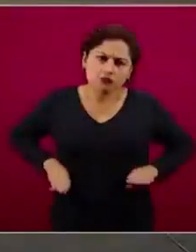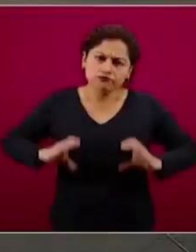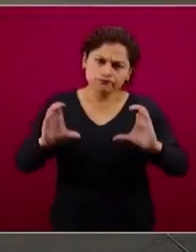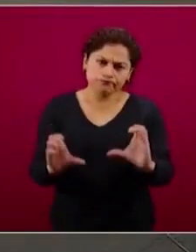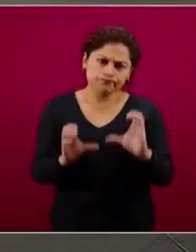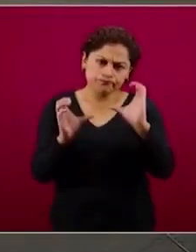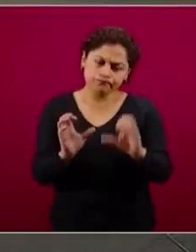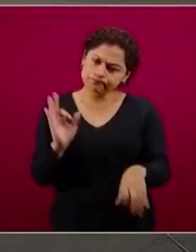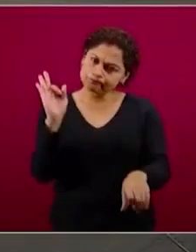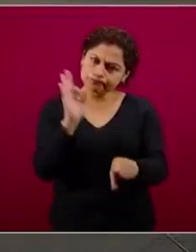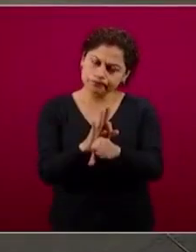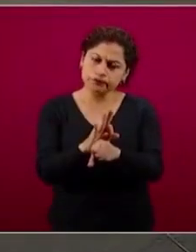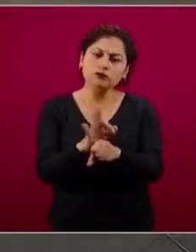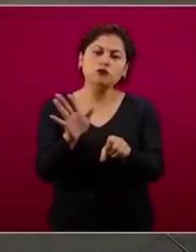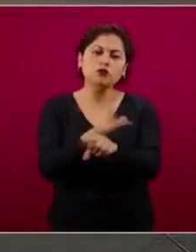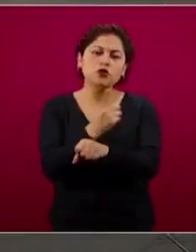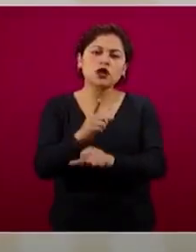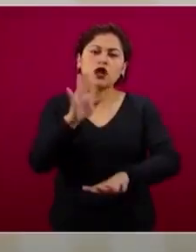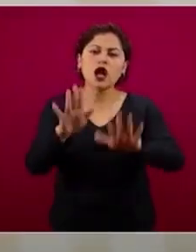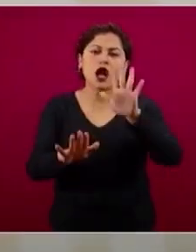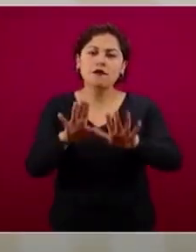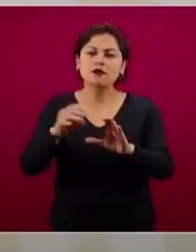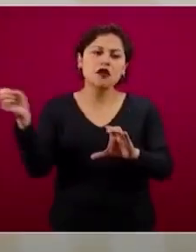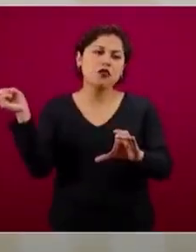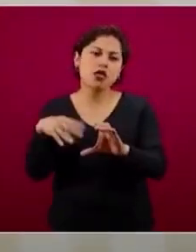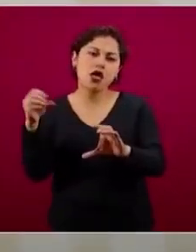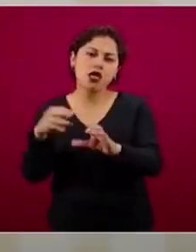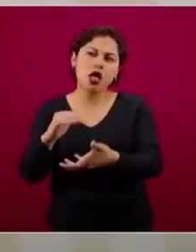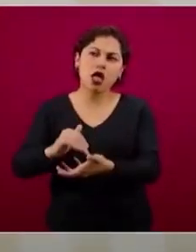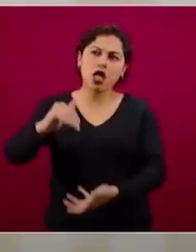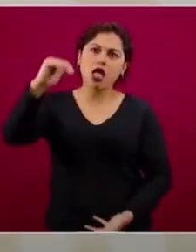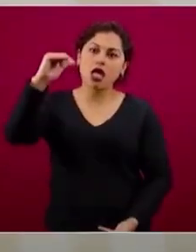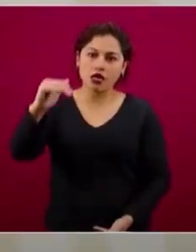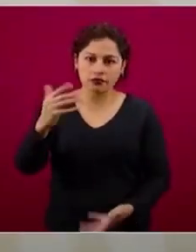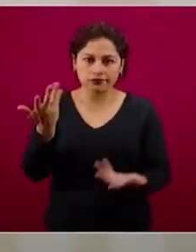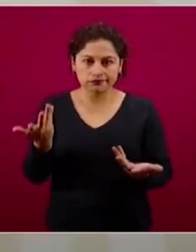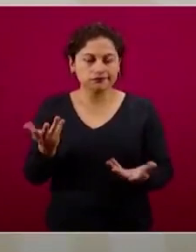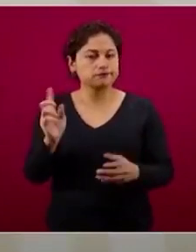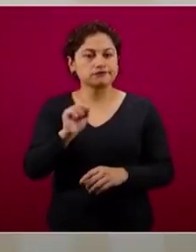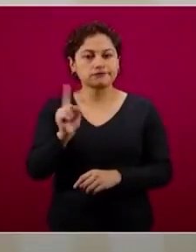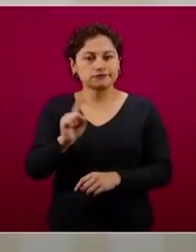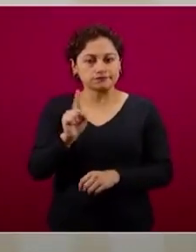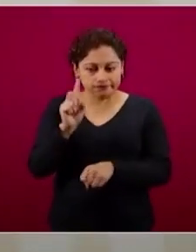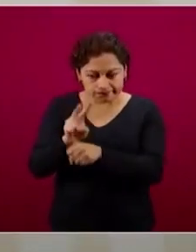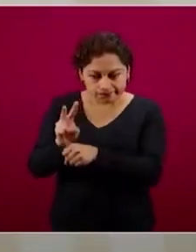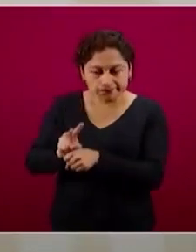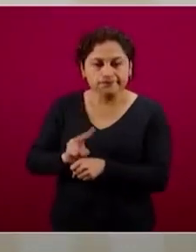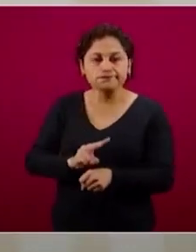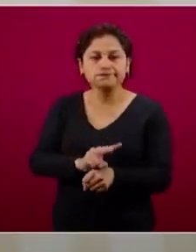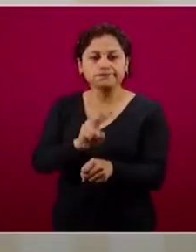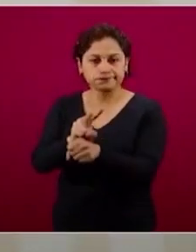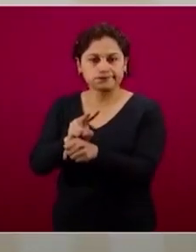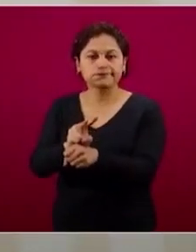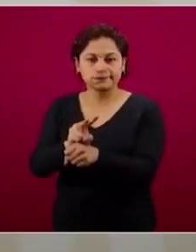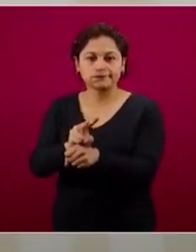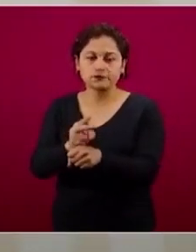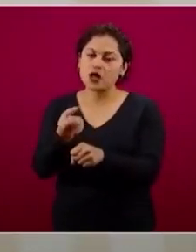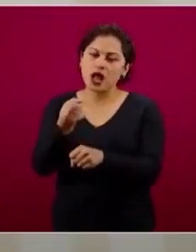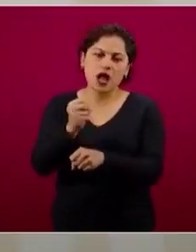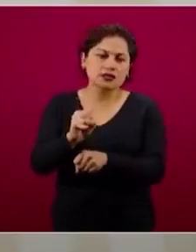cuentas de fácil contratación, por lo tanto piden menos